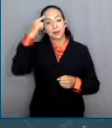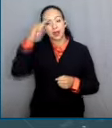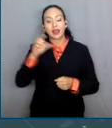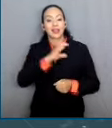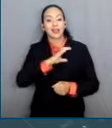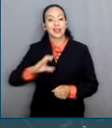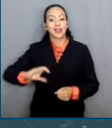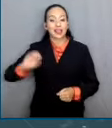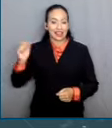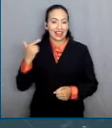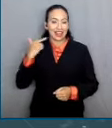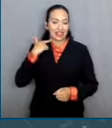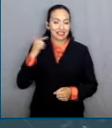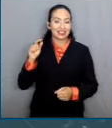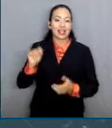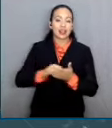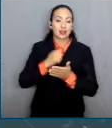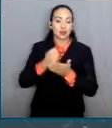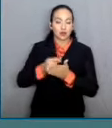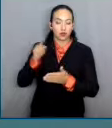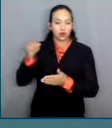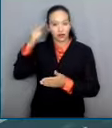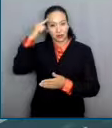Tamaulipas a una diputación.